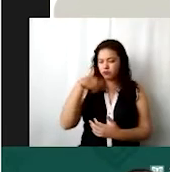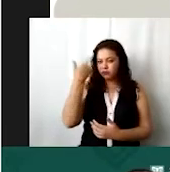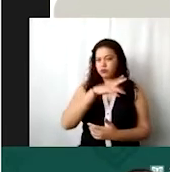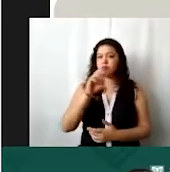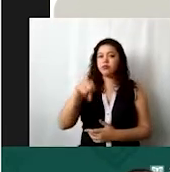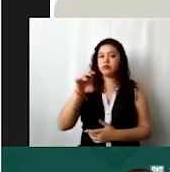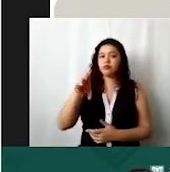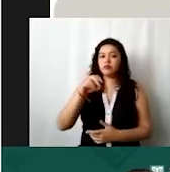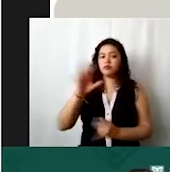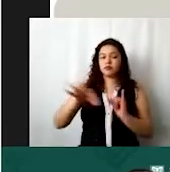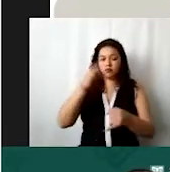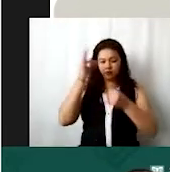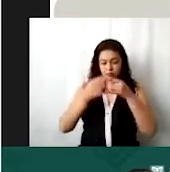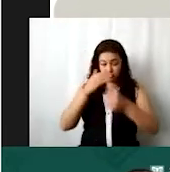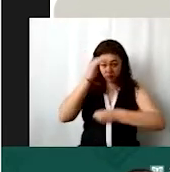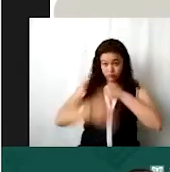término y envío